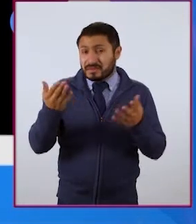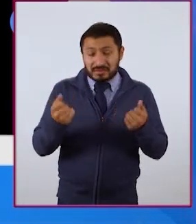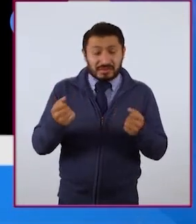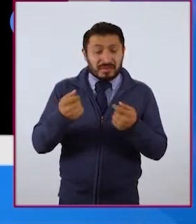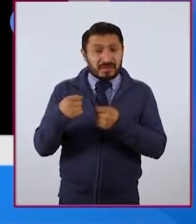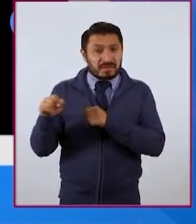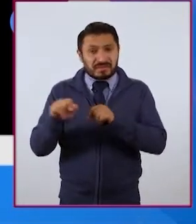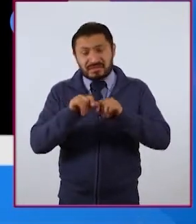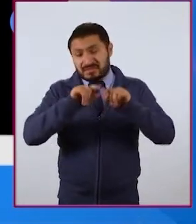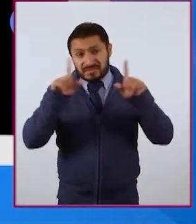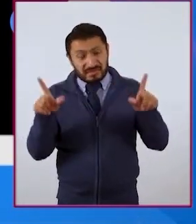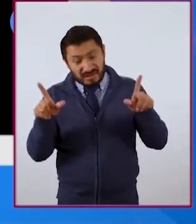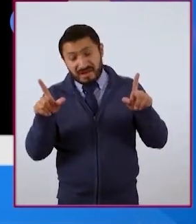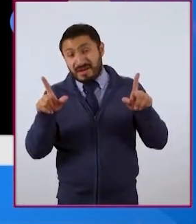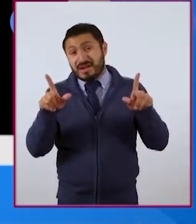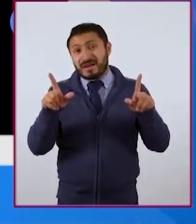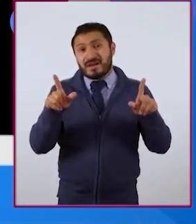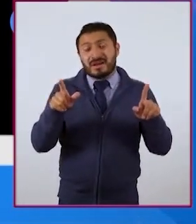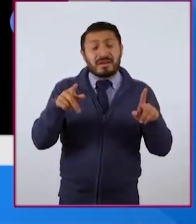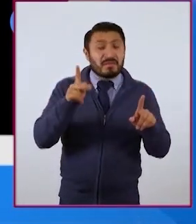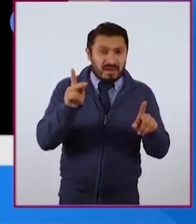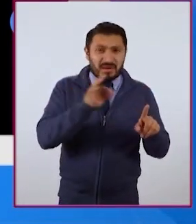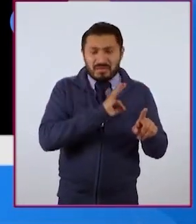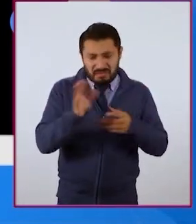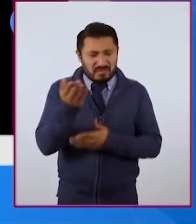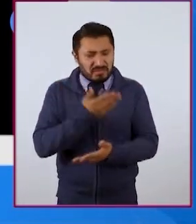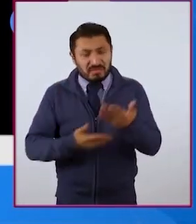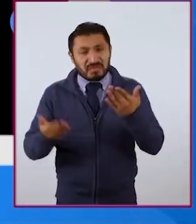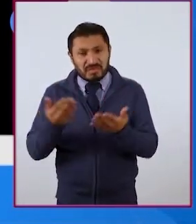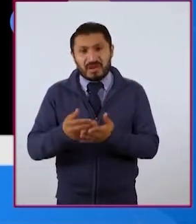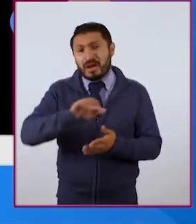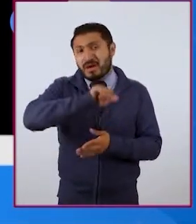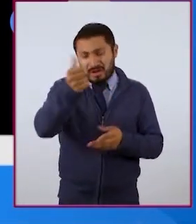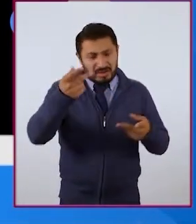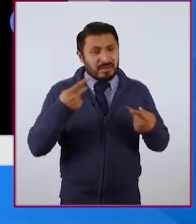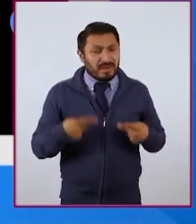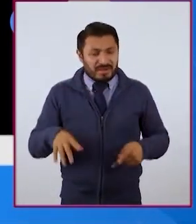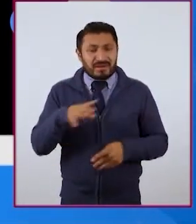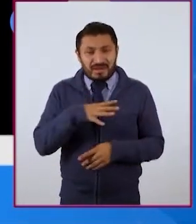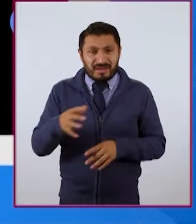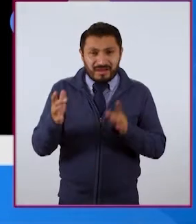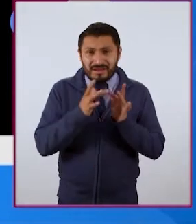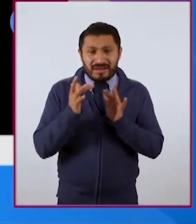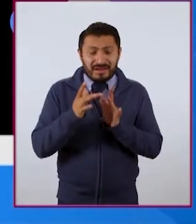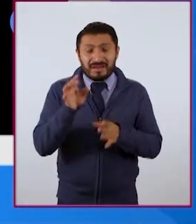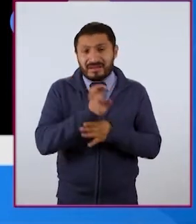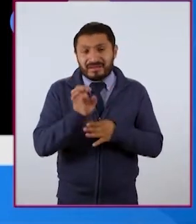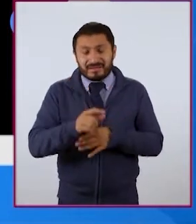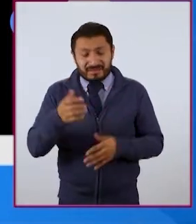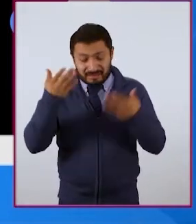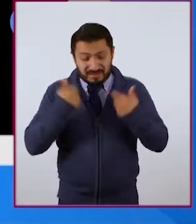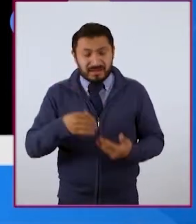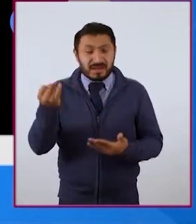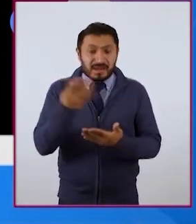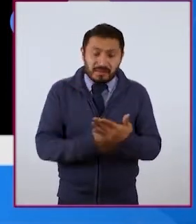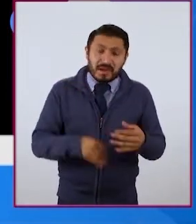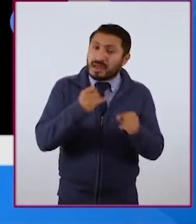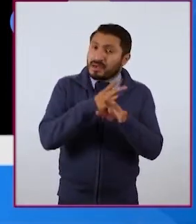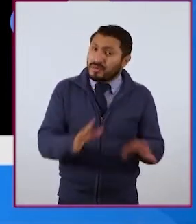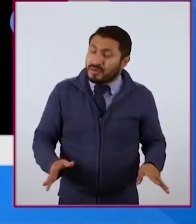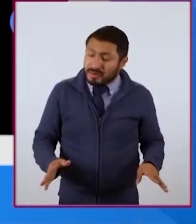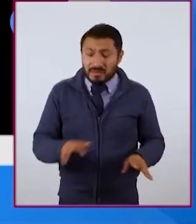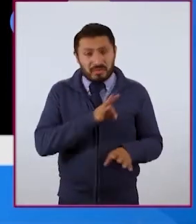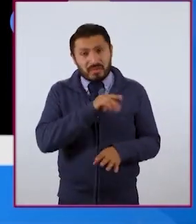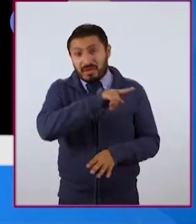abrí una cuenta a una red social, pero sí puede ser que convivo con personas que la tienen. Por lo tanto, mi imagen, mi información, mis datos pueden ser